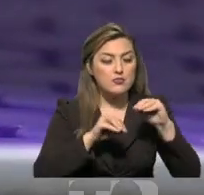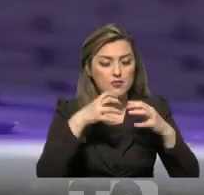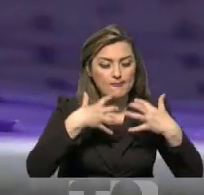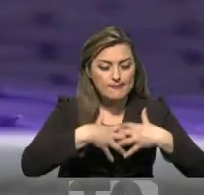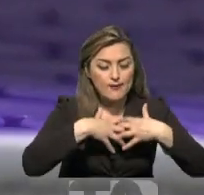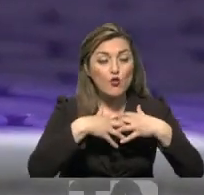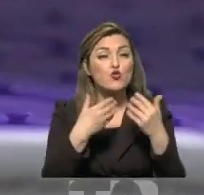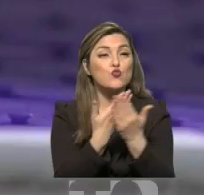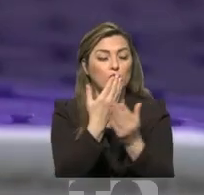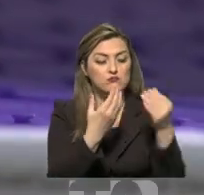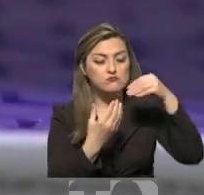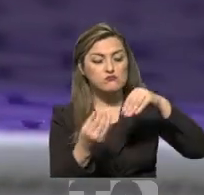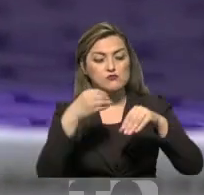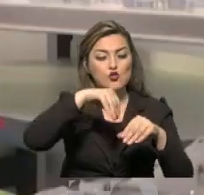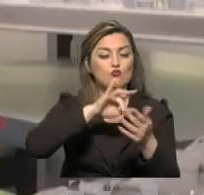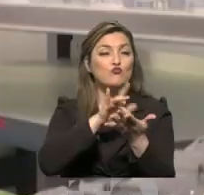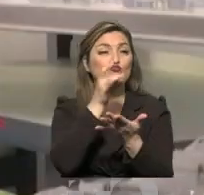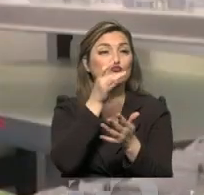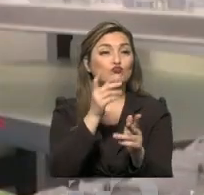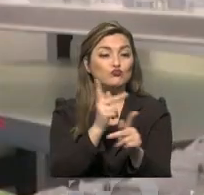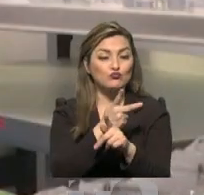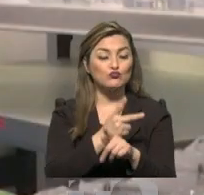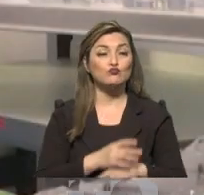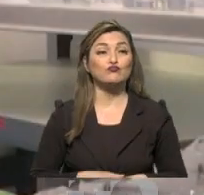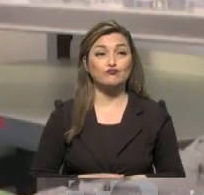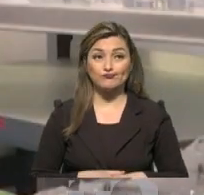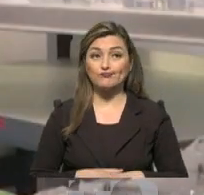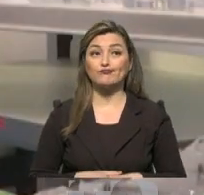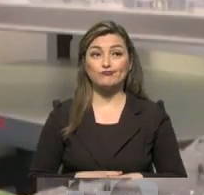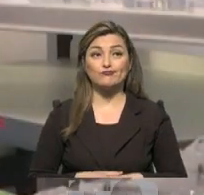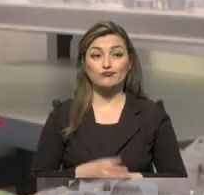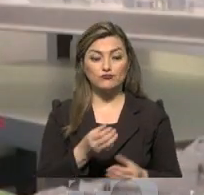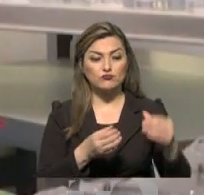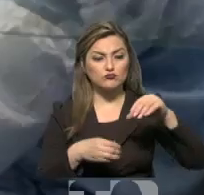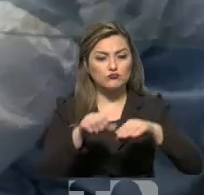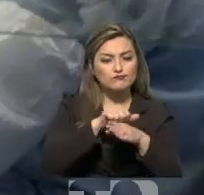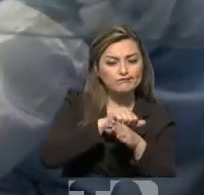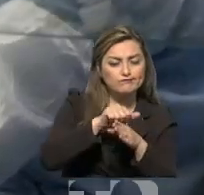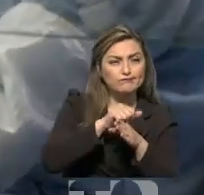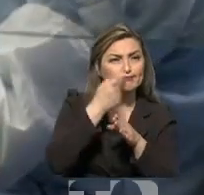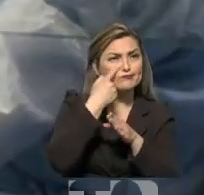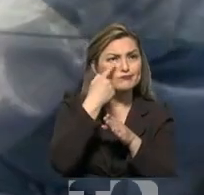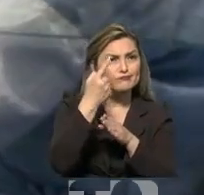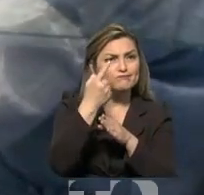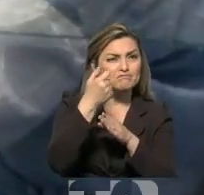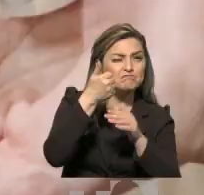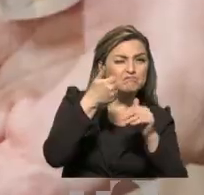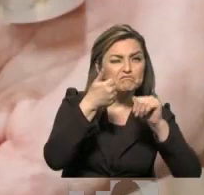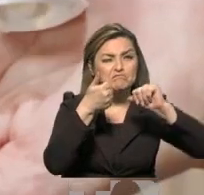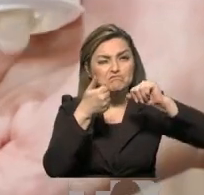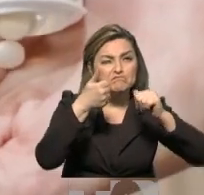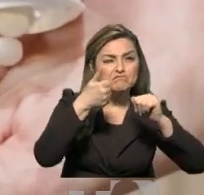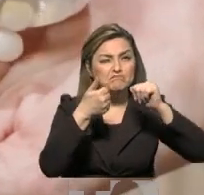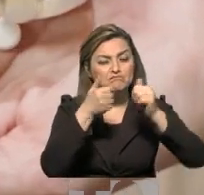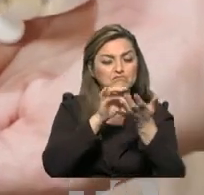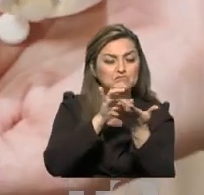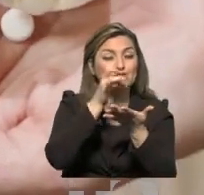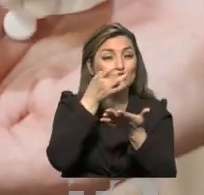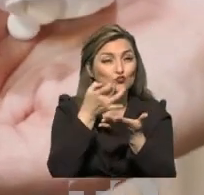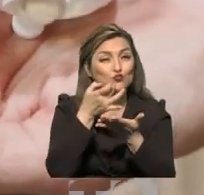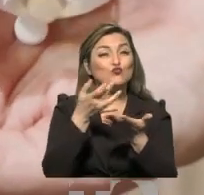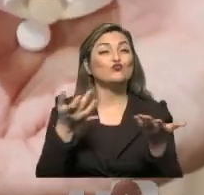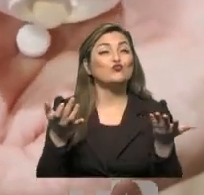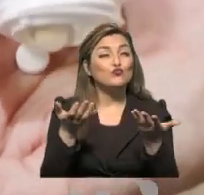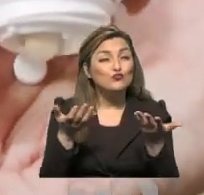para prevenir la COVID-19. Esta empresa ha iniciado varios ensayos clínicos para comprobar la efectividad de un fármaco que se